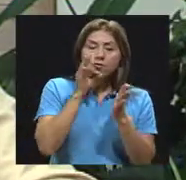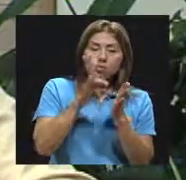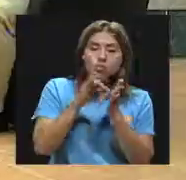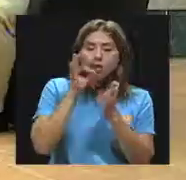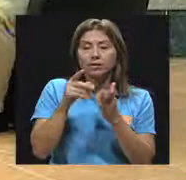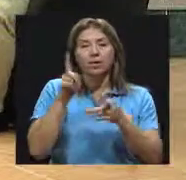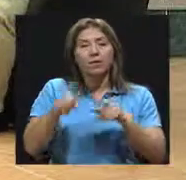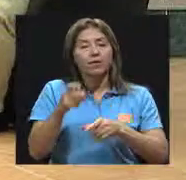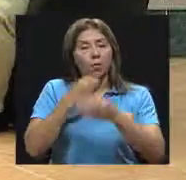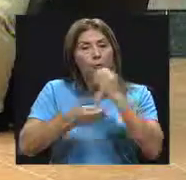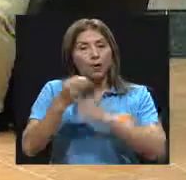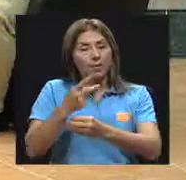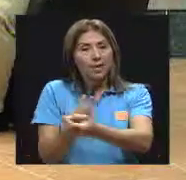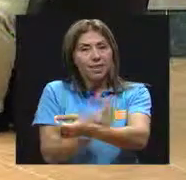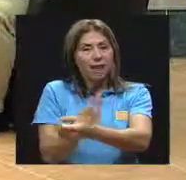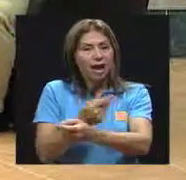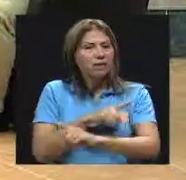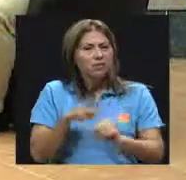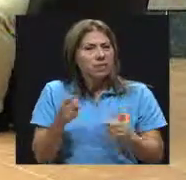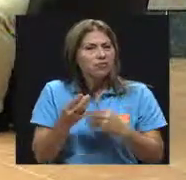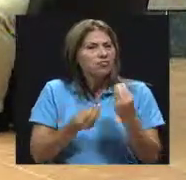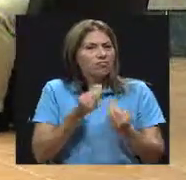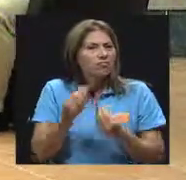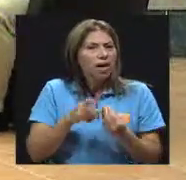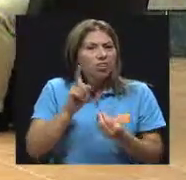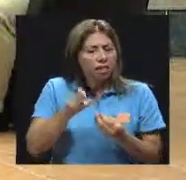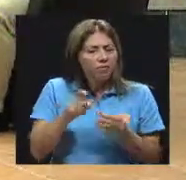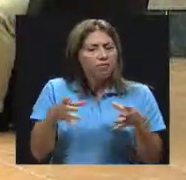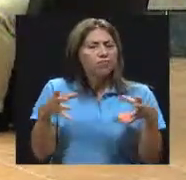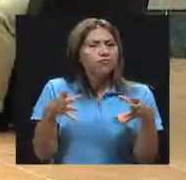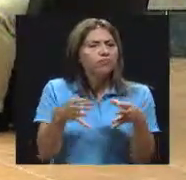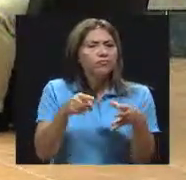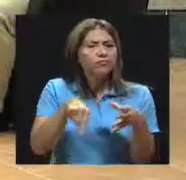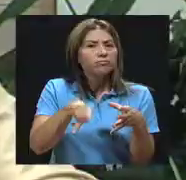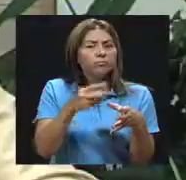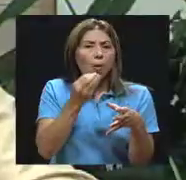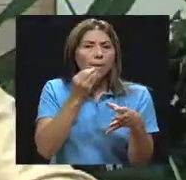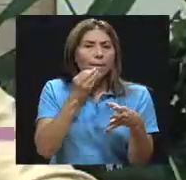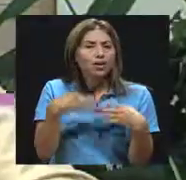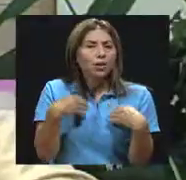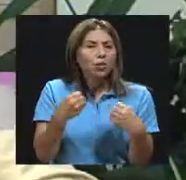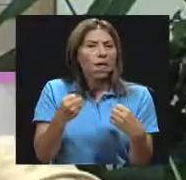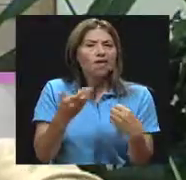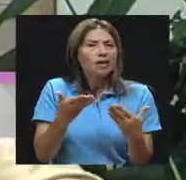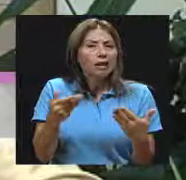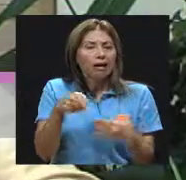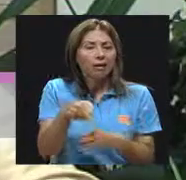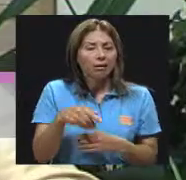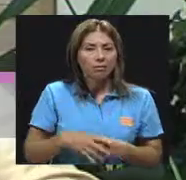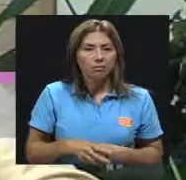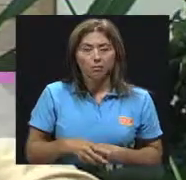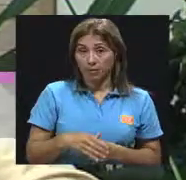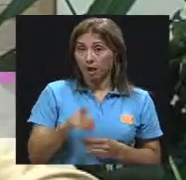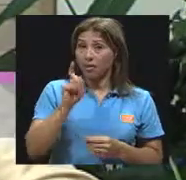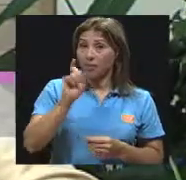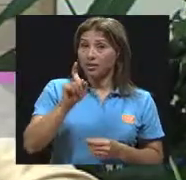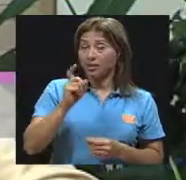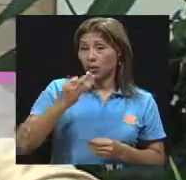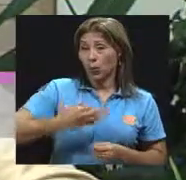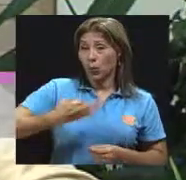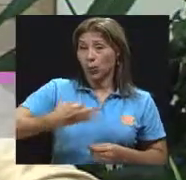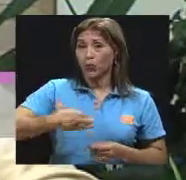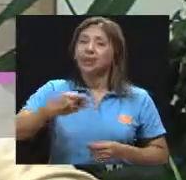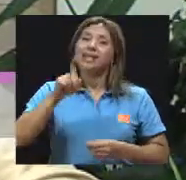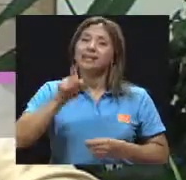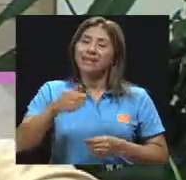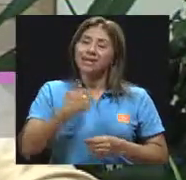vegetales, pero ¿qué debería de contener esta alimentación saludable? Una alimentación saludable debe tener todos los días